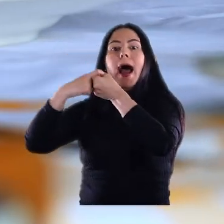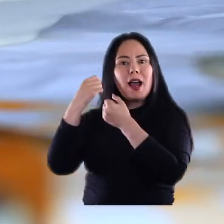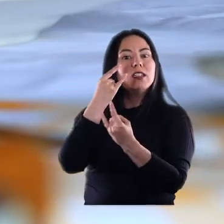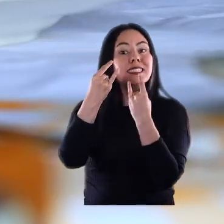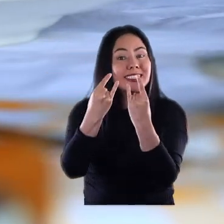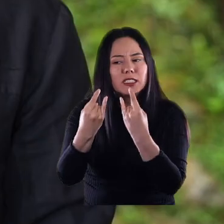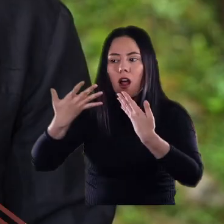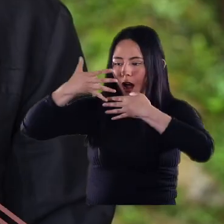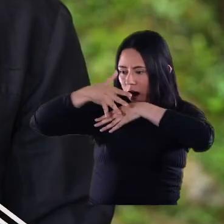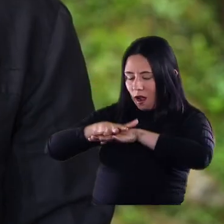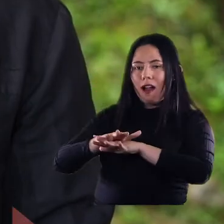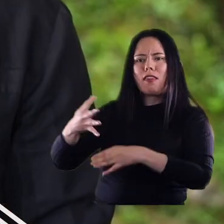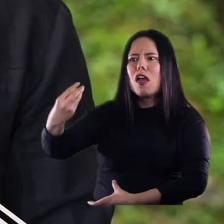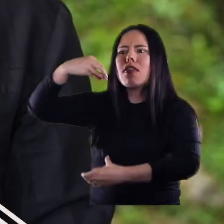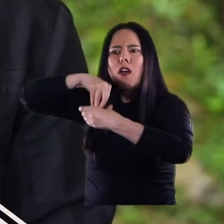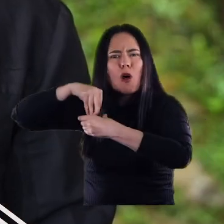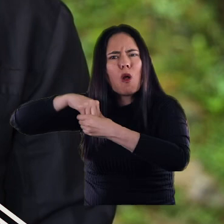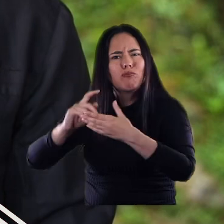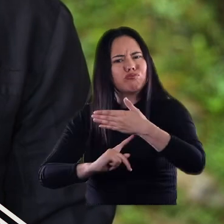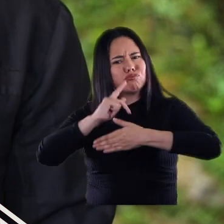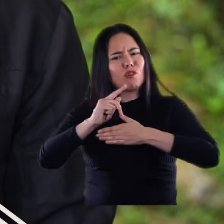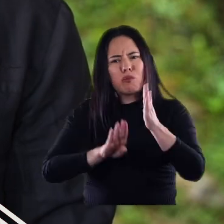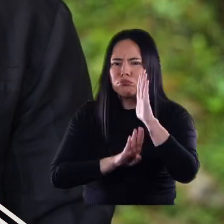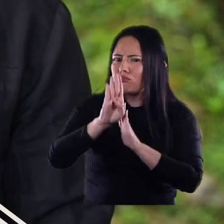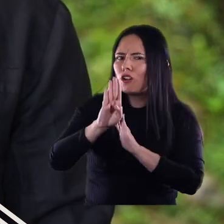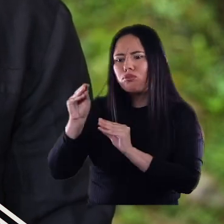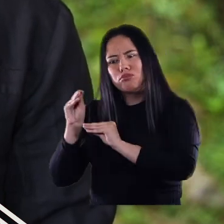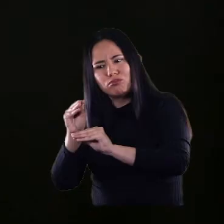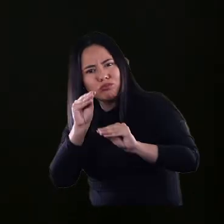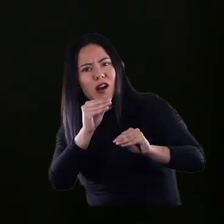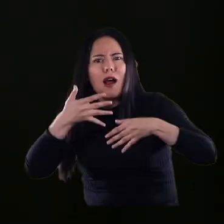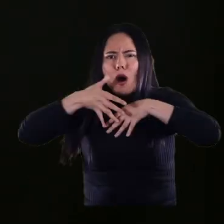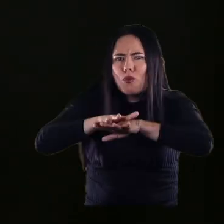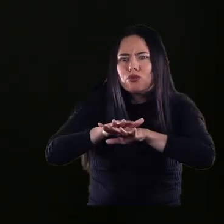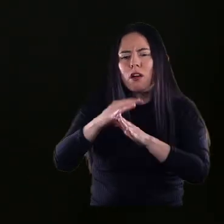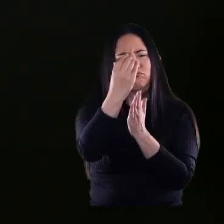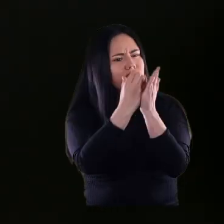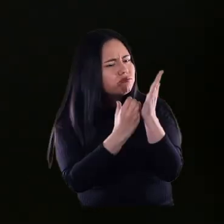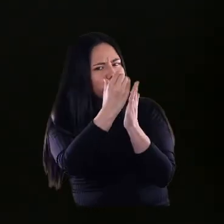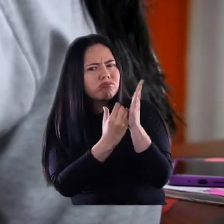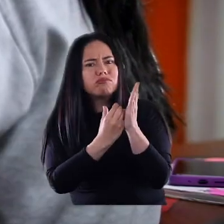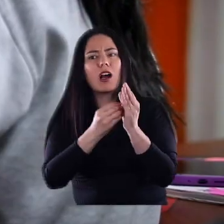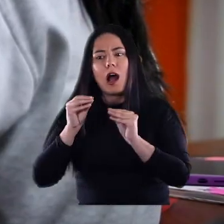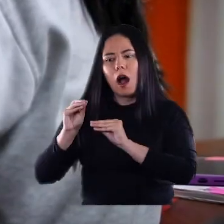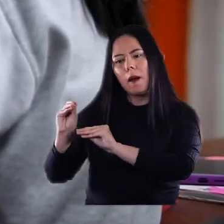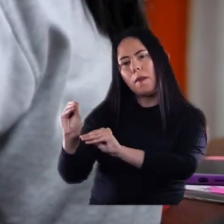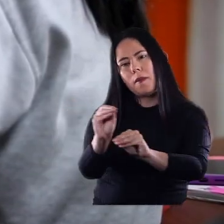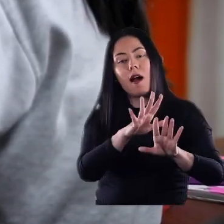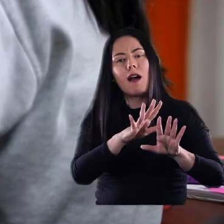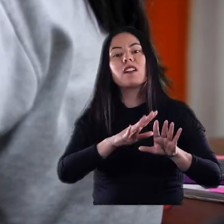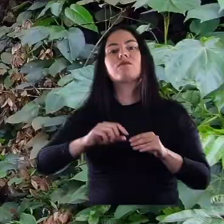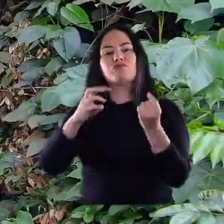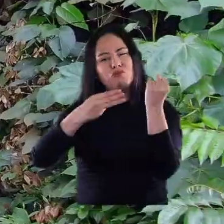manifiestan su interés de articularnos dentro de los programas de formación y así poder hacer una articulación de los currículos tanto de la institución